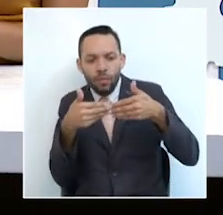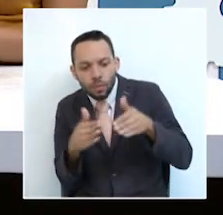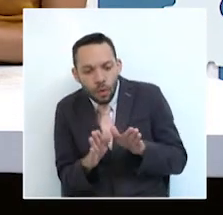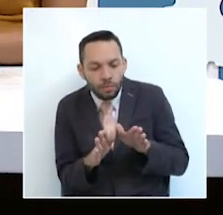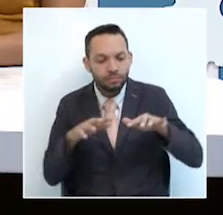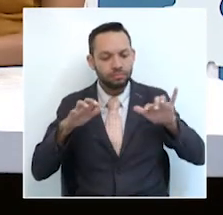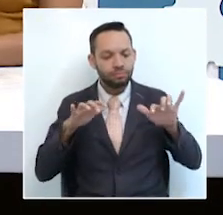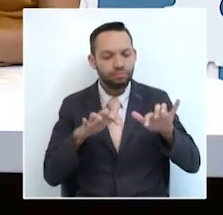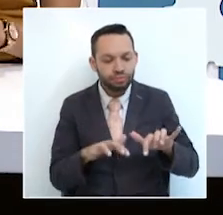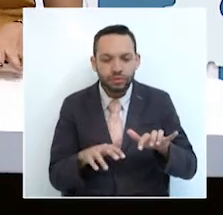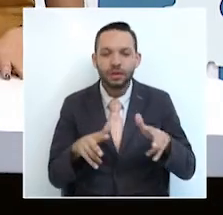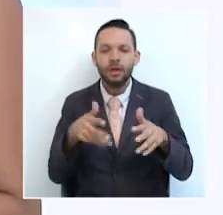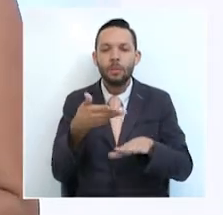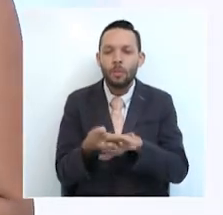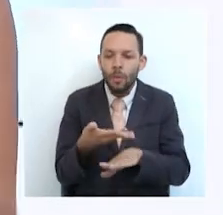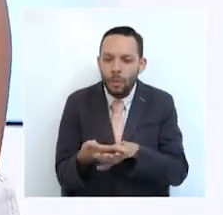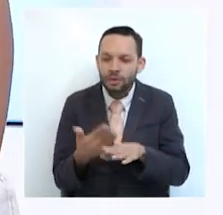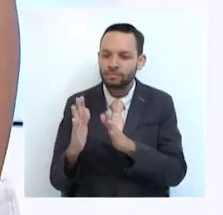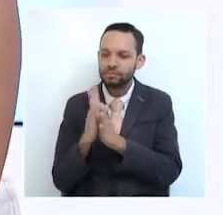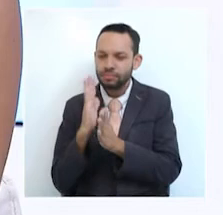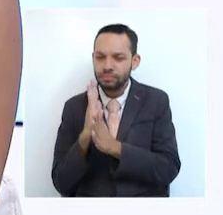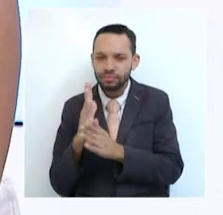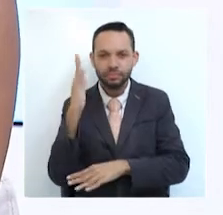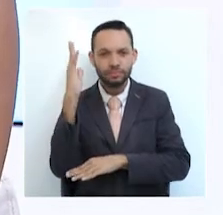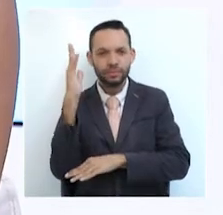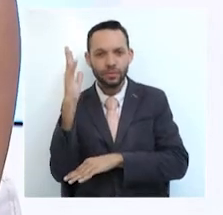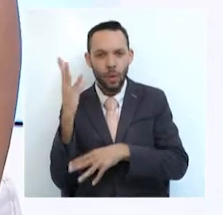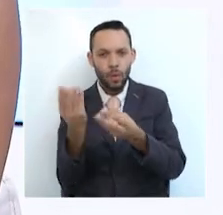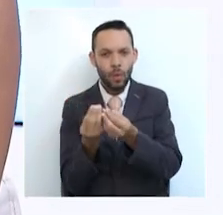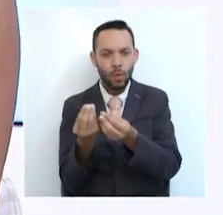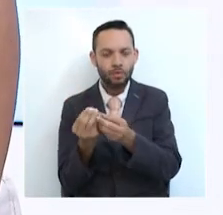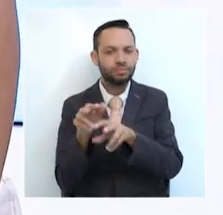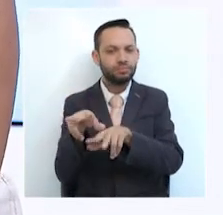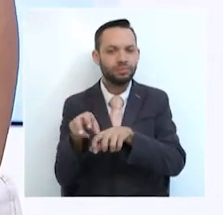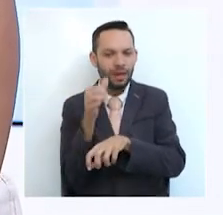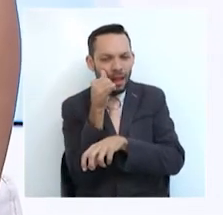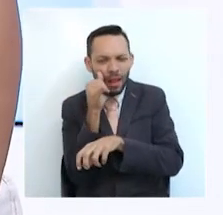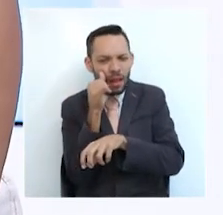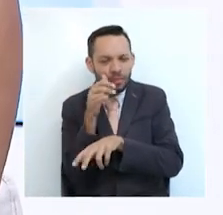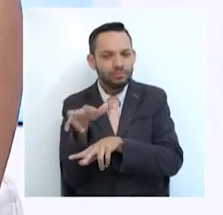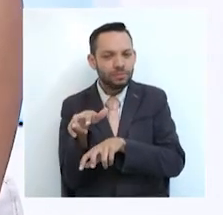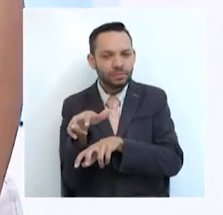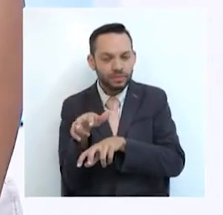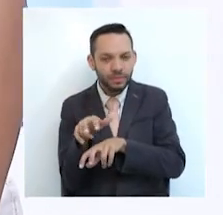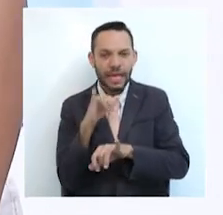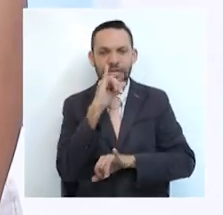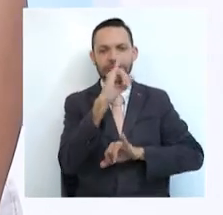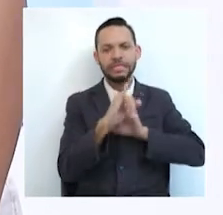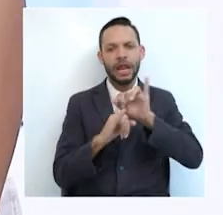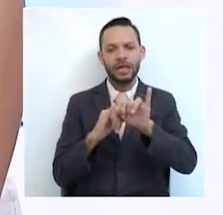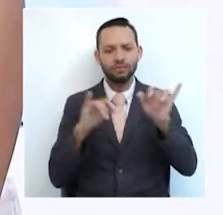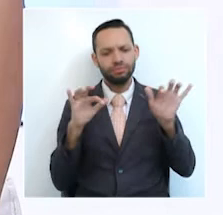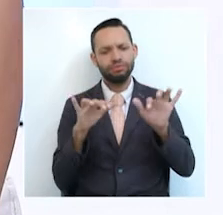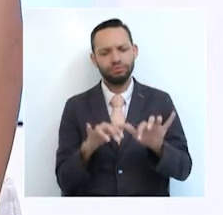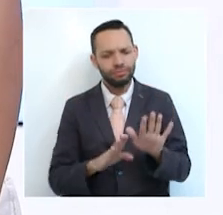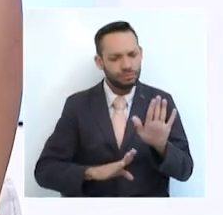propuestas y trayectoria de los candidatos. Mañana la Asociación Caldenso de Ingenieros Agrónomos realizará un seminario internacional de desarrollo rural